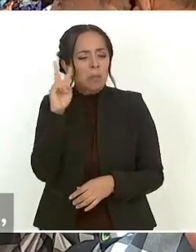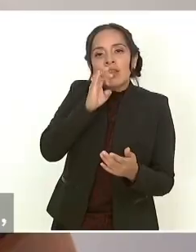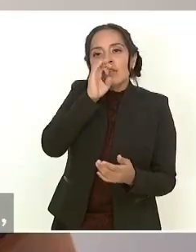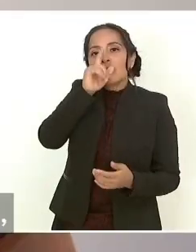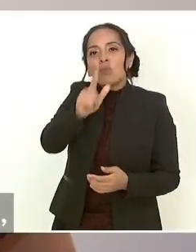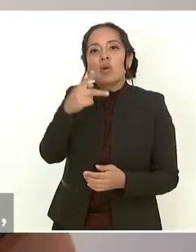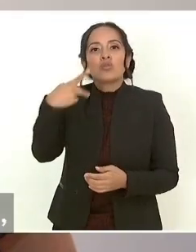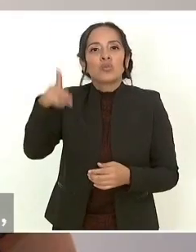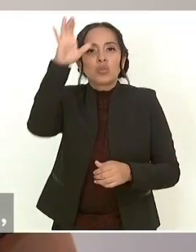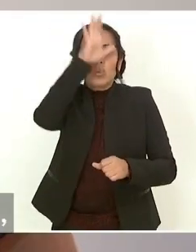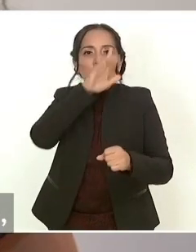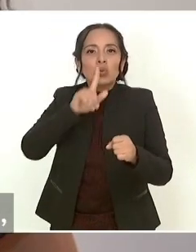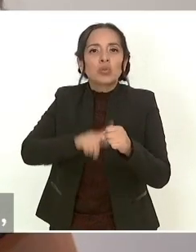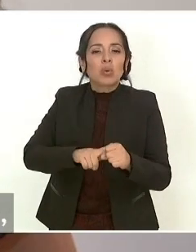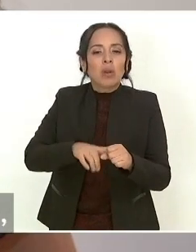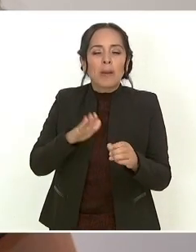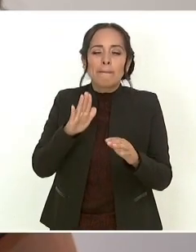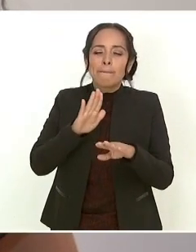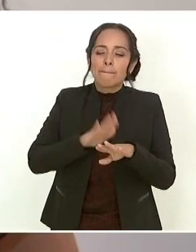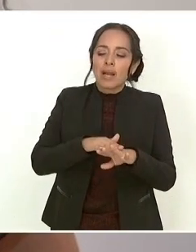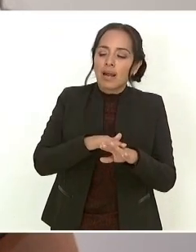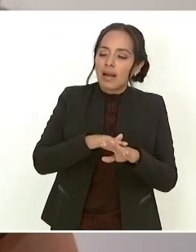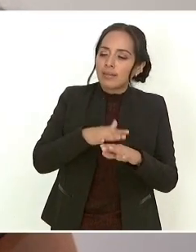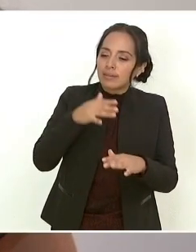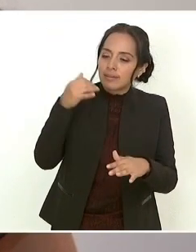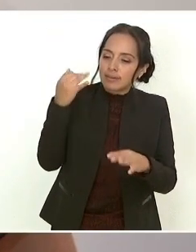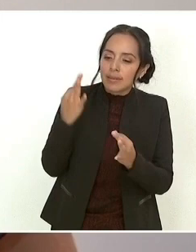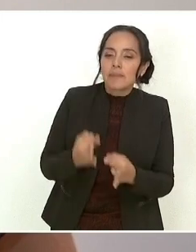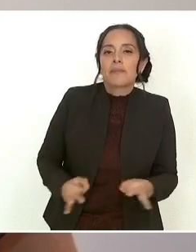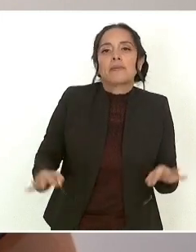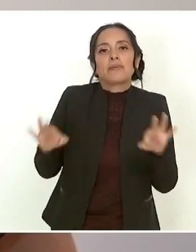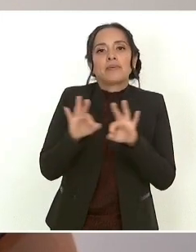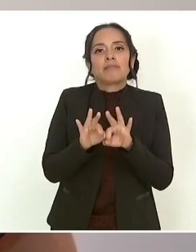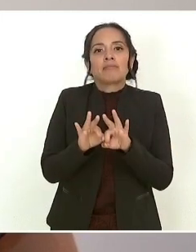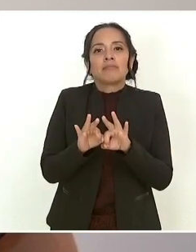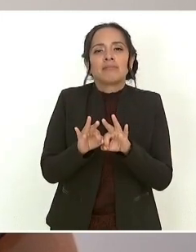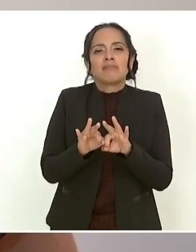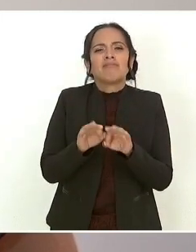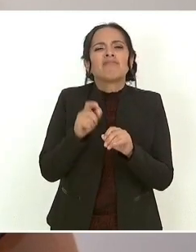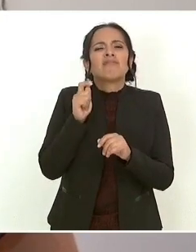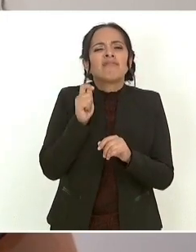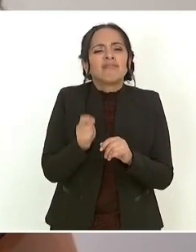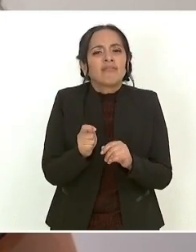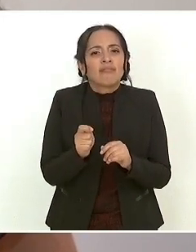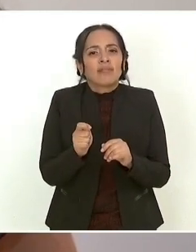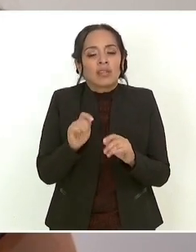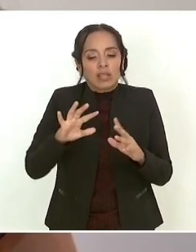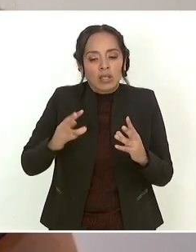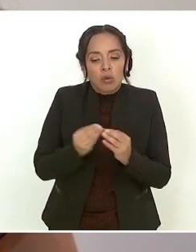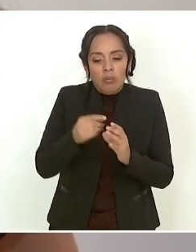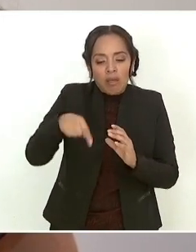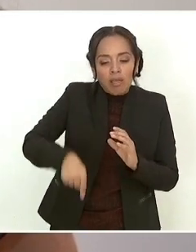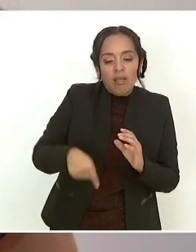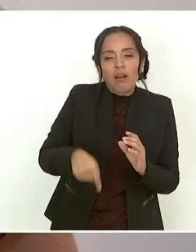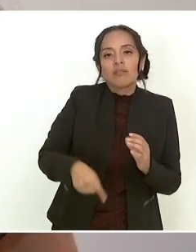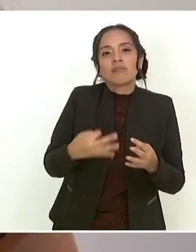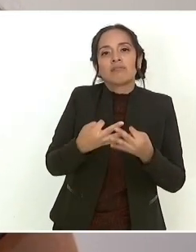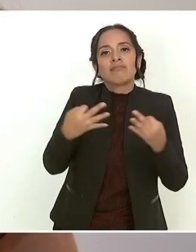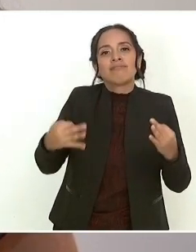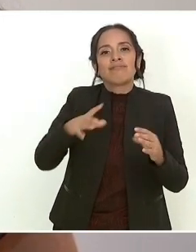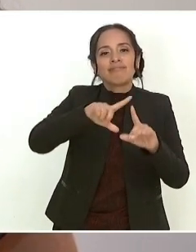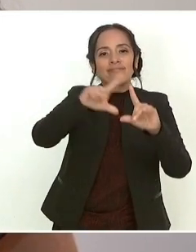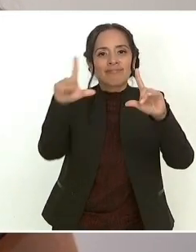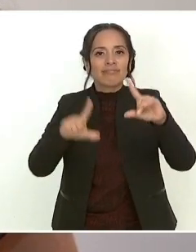cultura en el sentido más amplio, incluyendo esto el territorio. Sobre